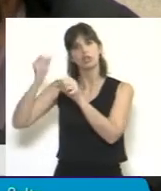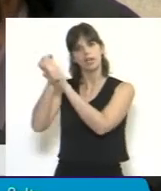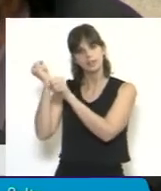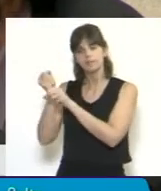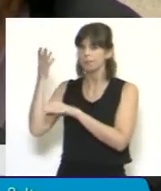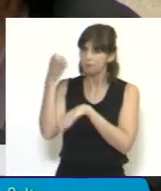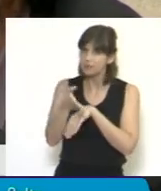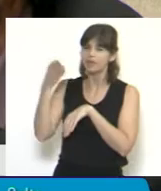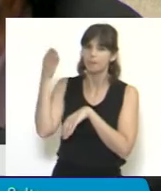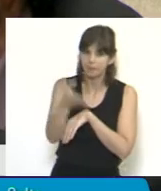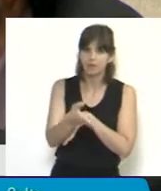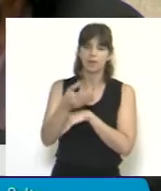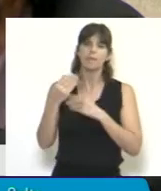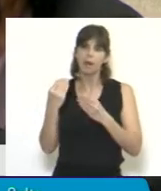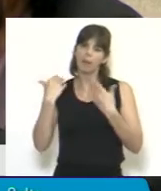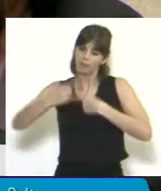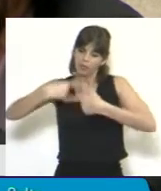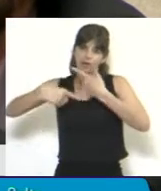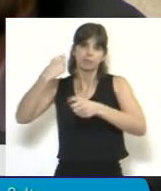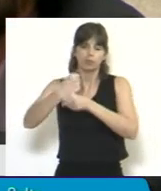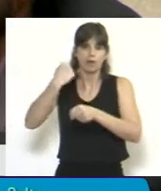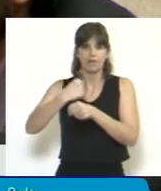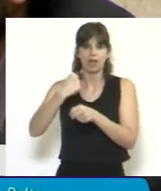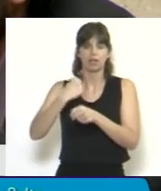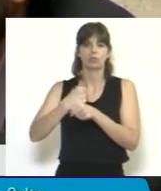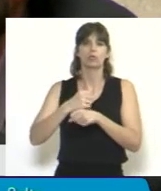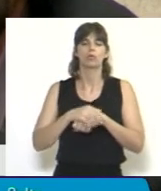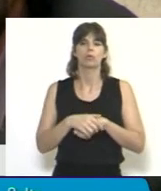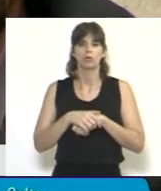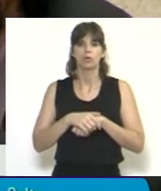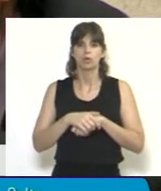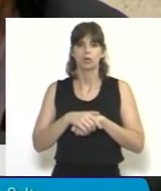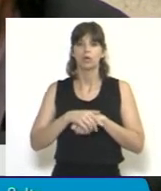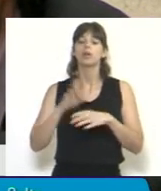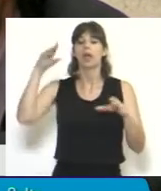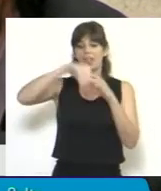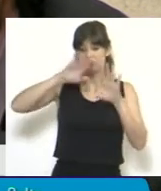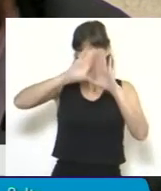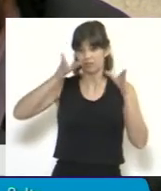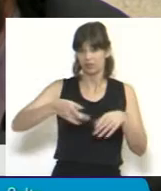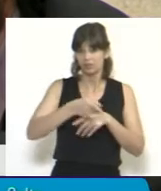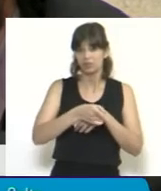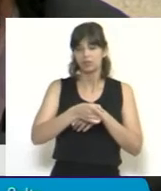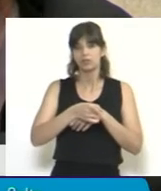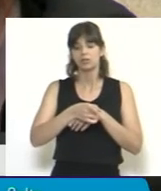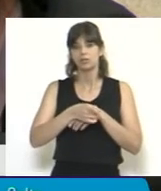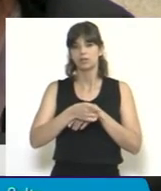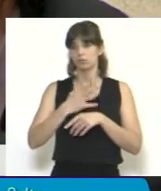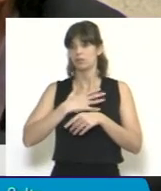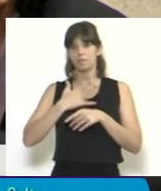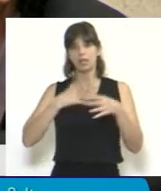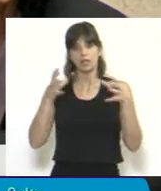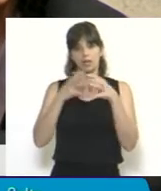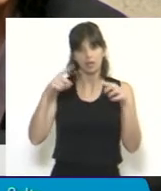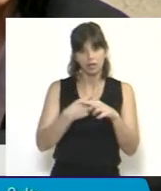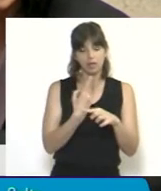poder seguir desarrollando su actividad en esta carboeléctrica, es que desde nuestro bloque